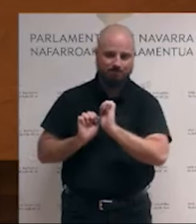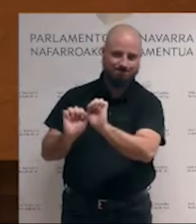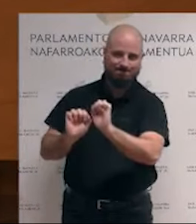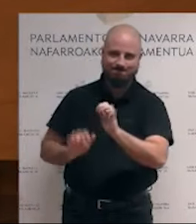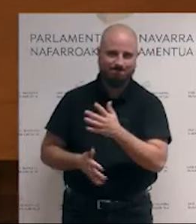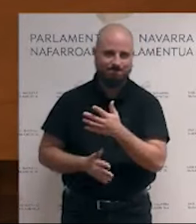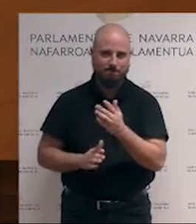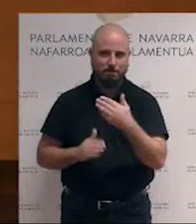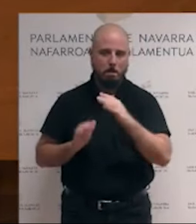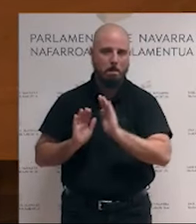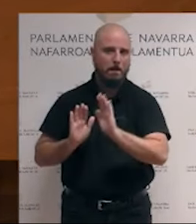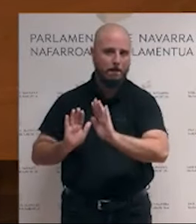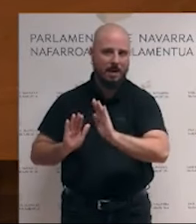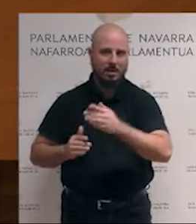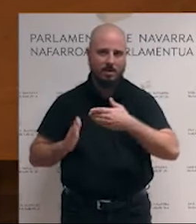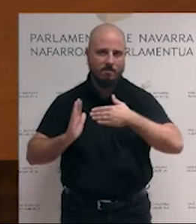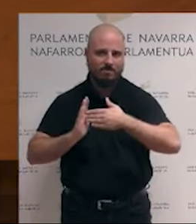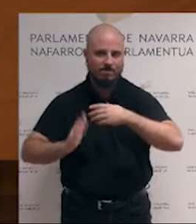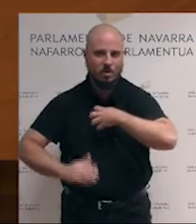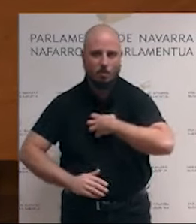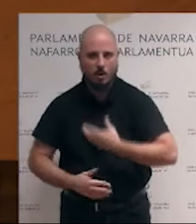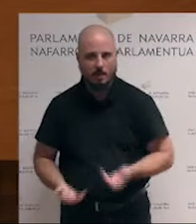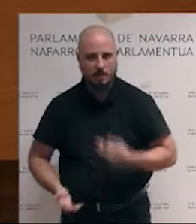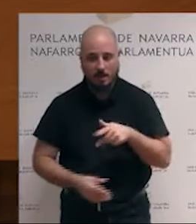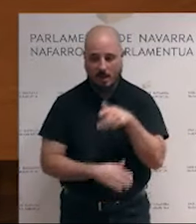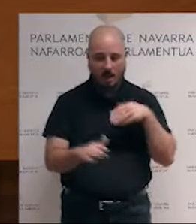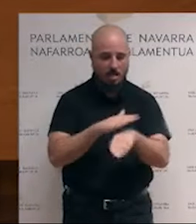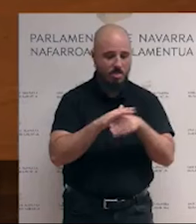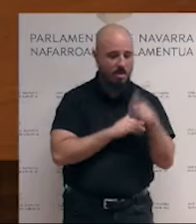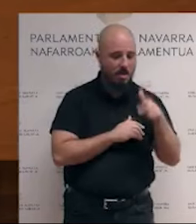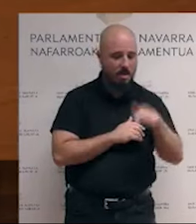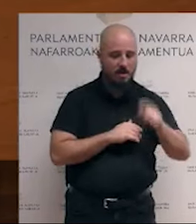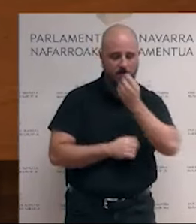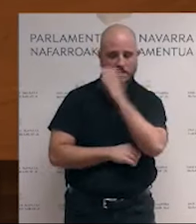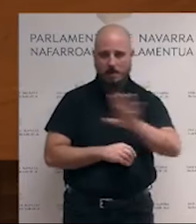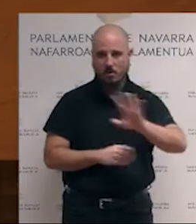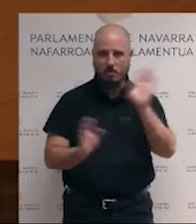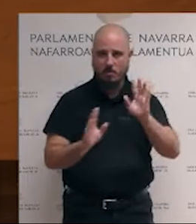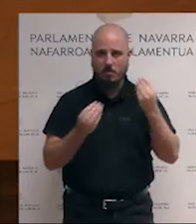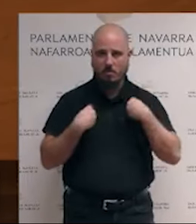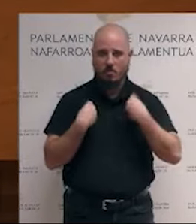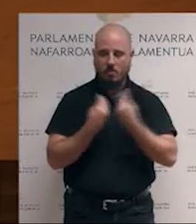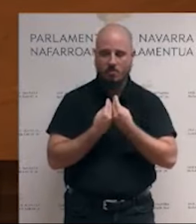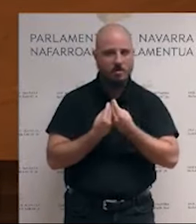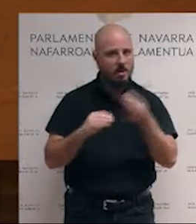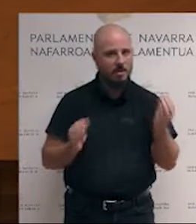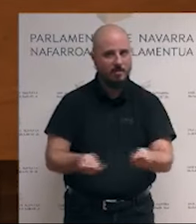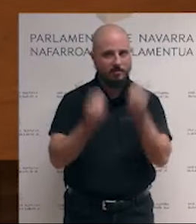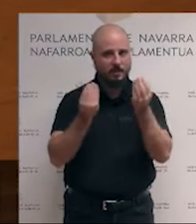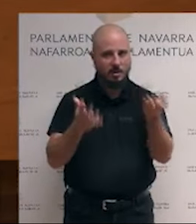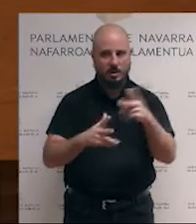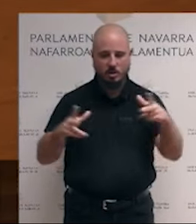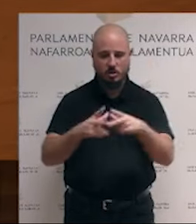acceso a derechos es la mejor estrategia para favorecer la convivencia y construir sociedades interculturales.